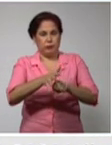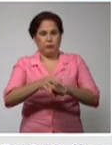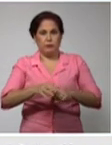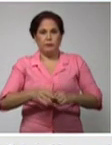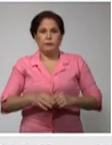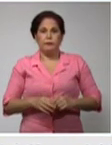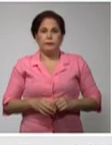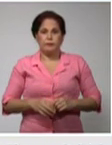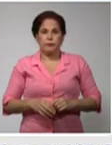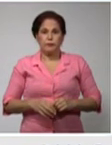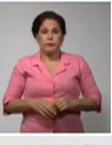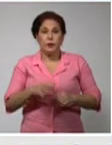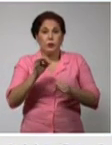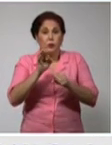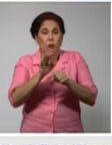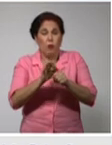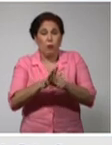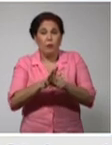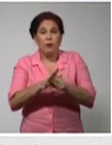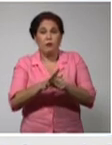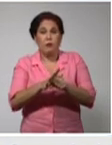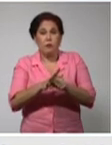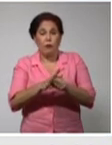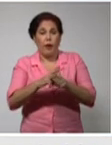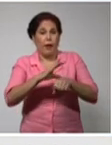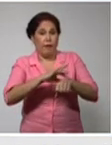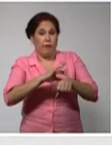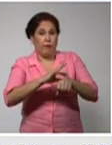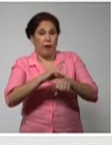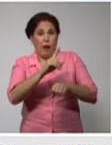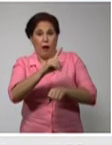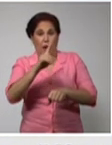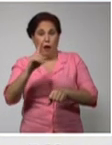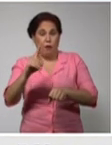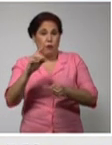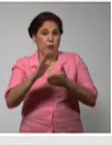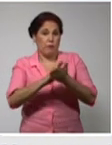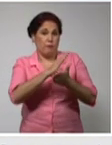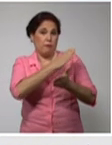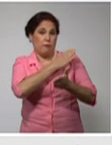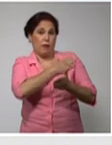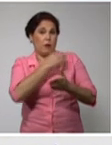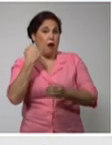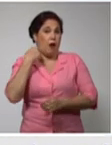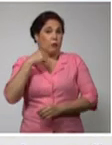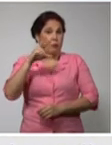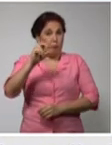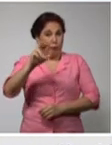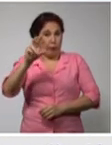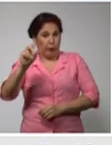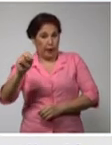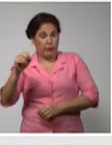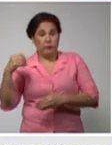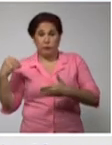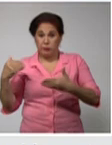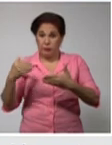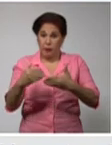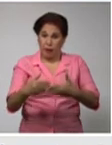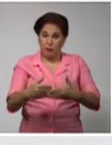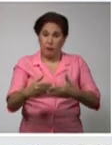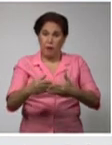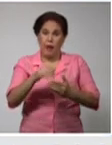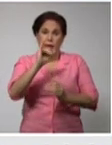desde el inicio de la transmisión, el 11 de marzo de 2020,